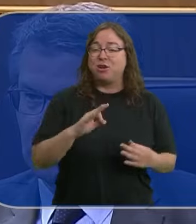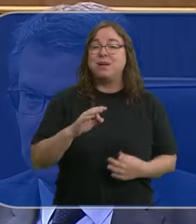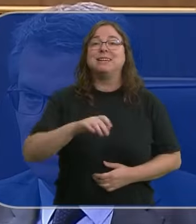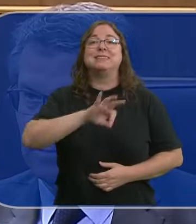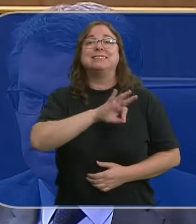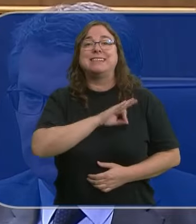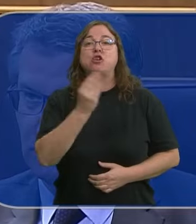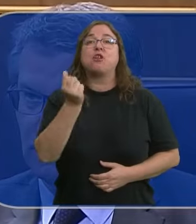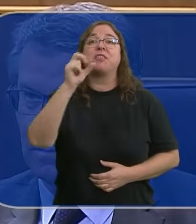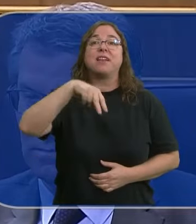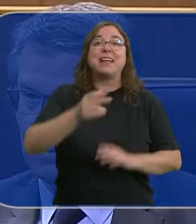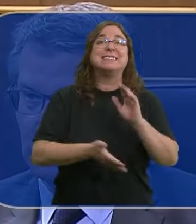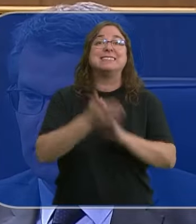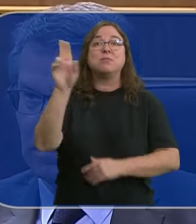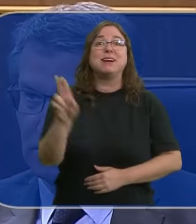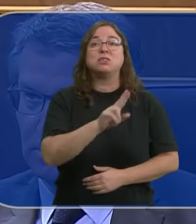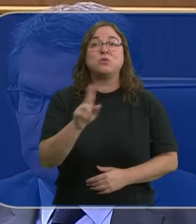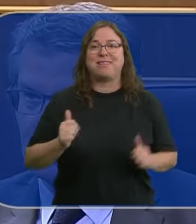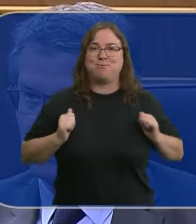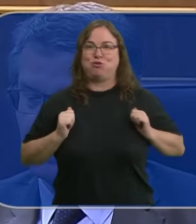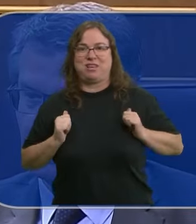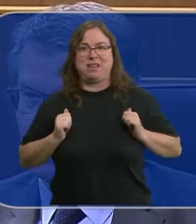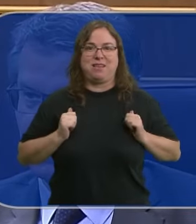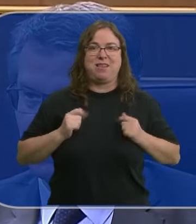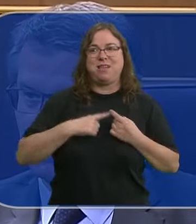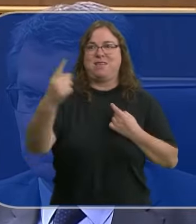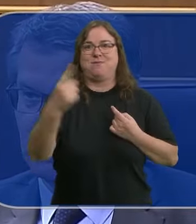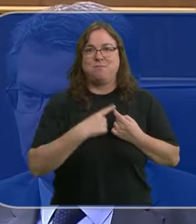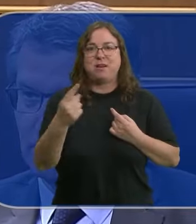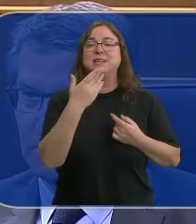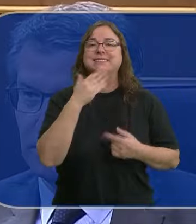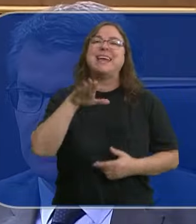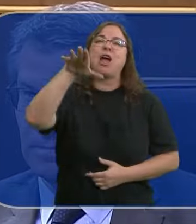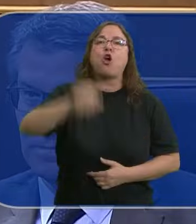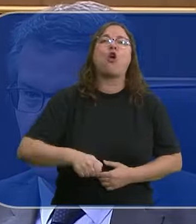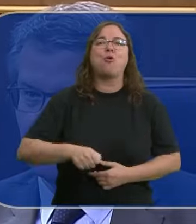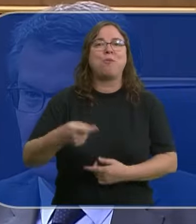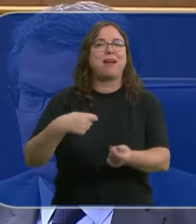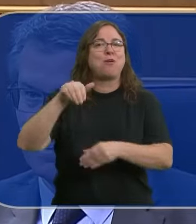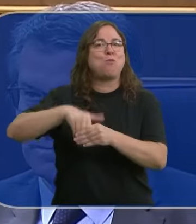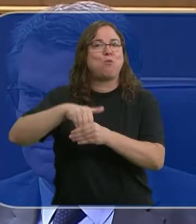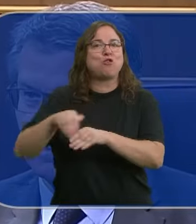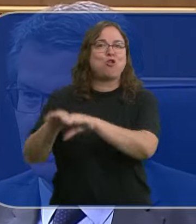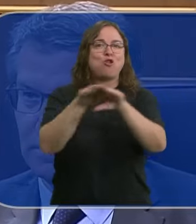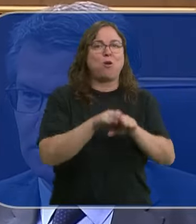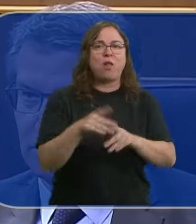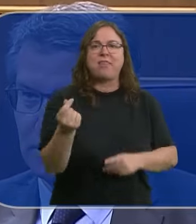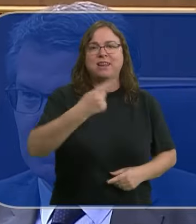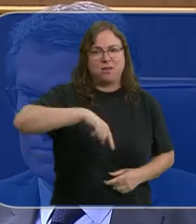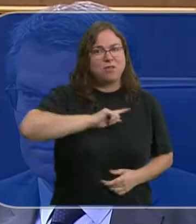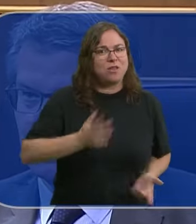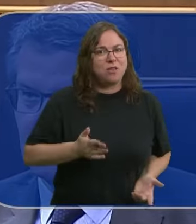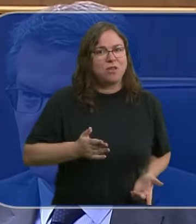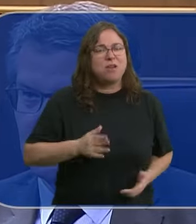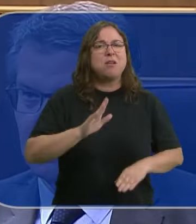que el señor Cerdán se vaya a Suiza con su mochila cada vez que tiene que comprar votos con la igualdad y el dinero de todos los españoles